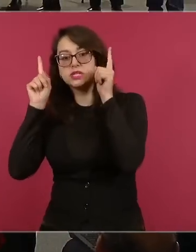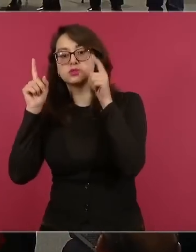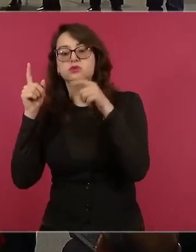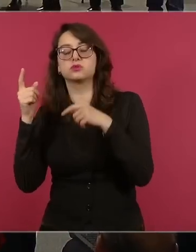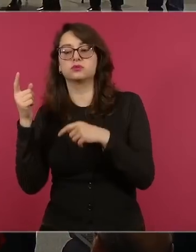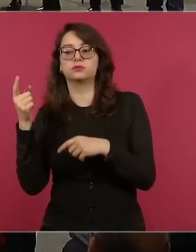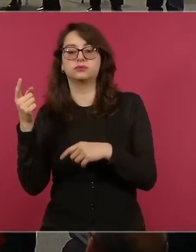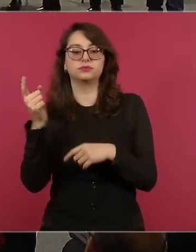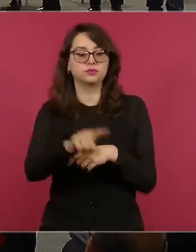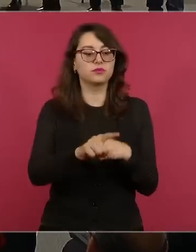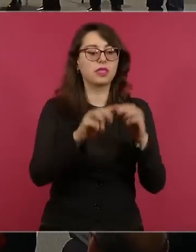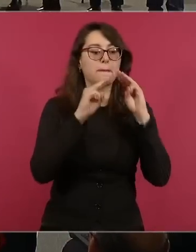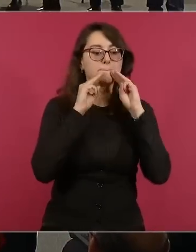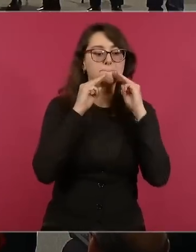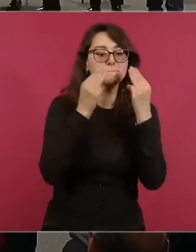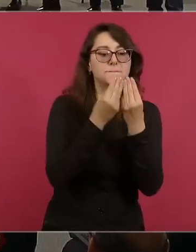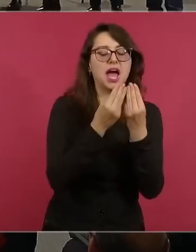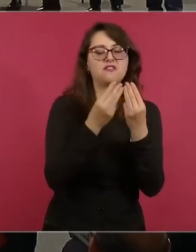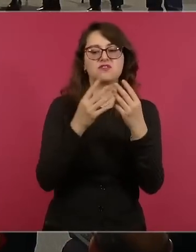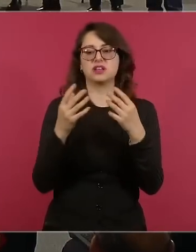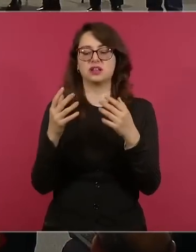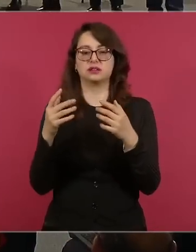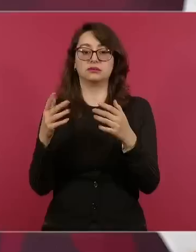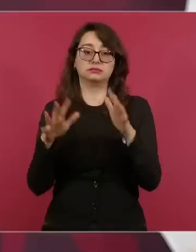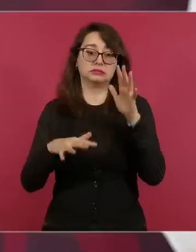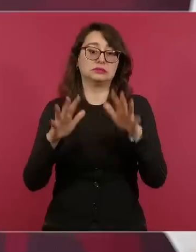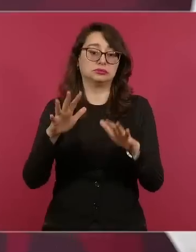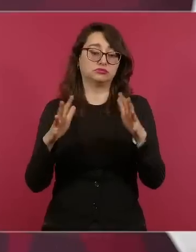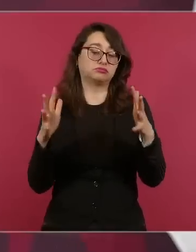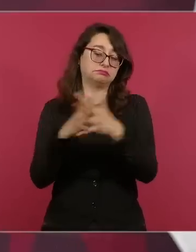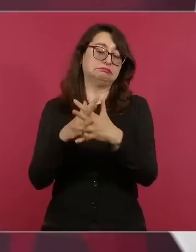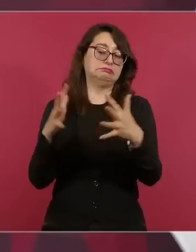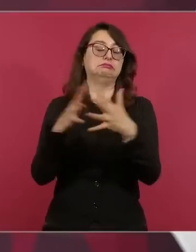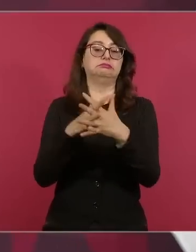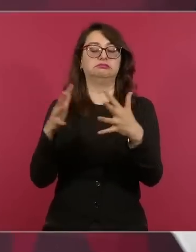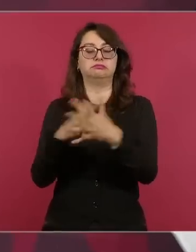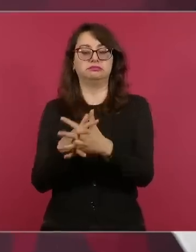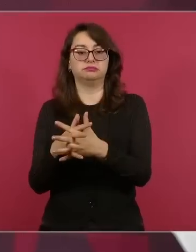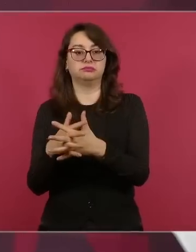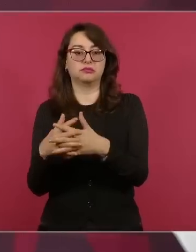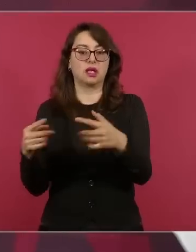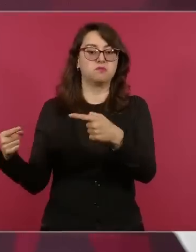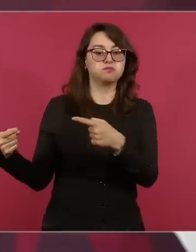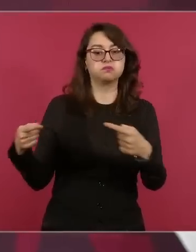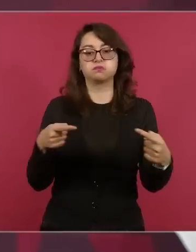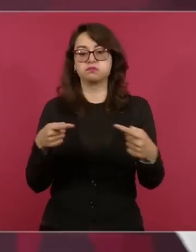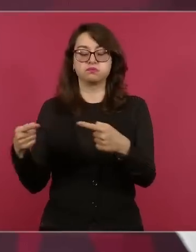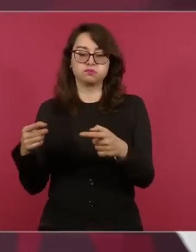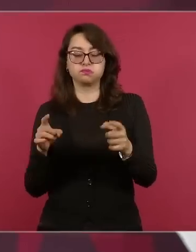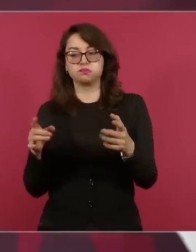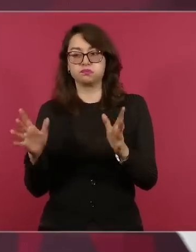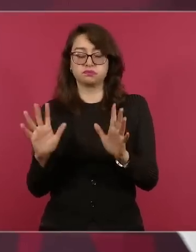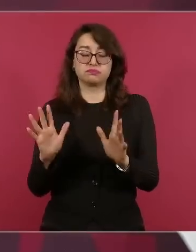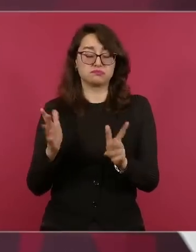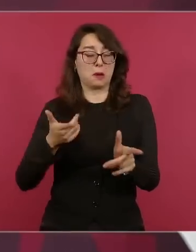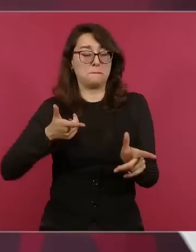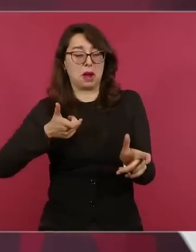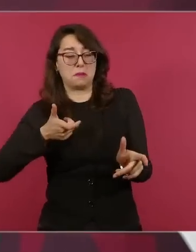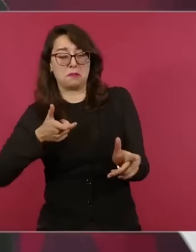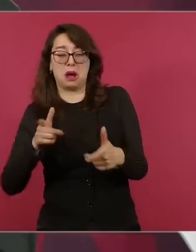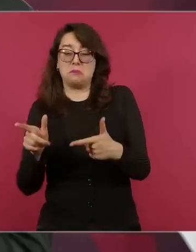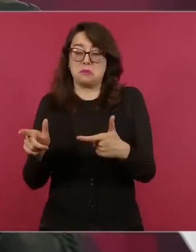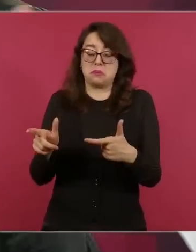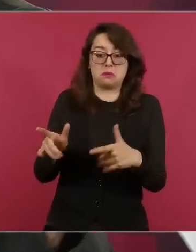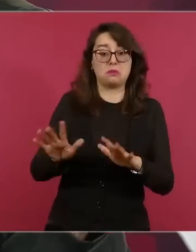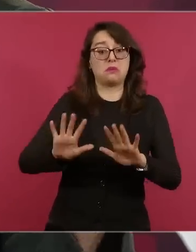se respetan y se cuidan y